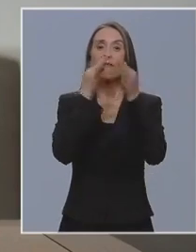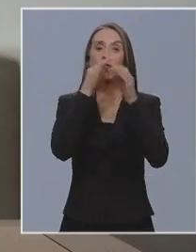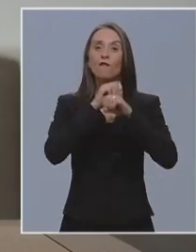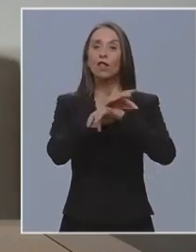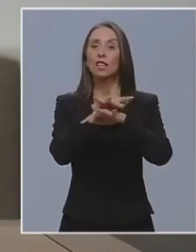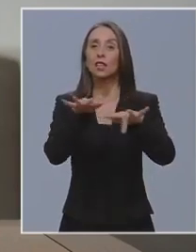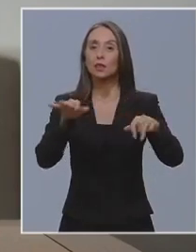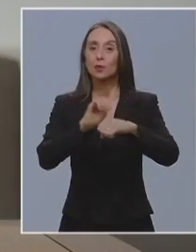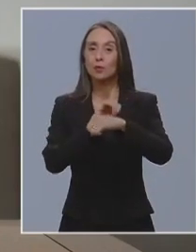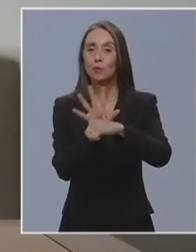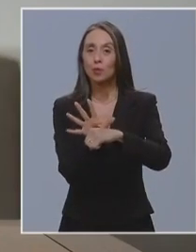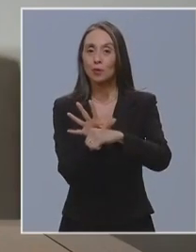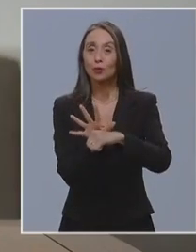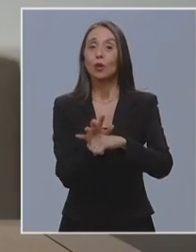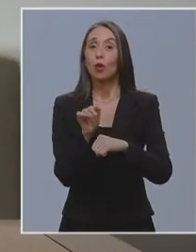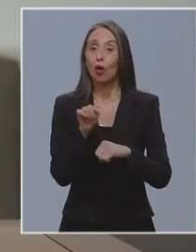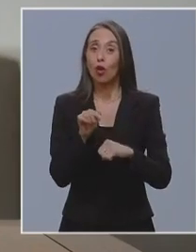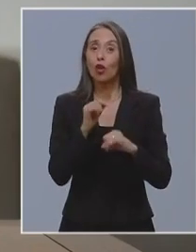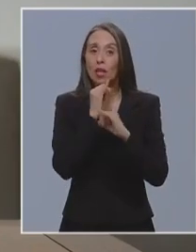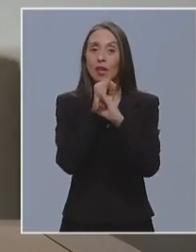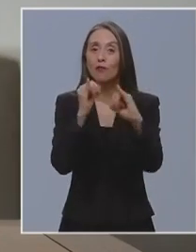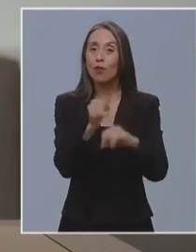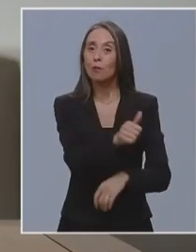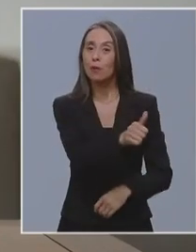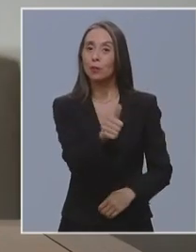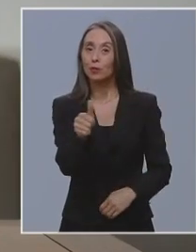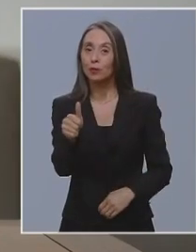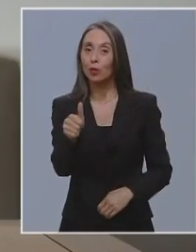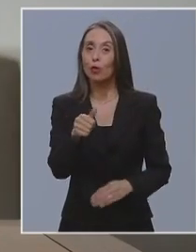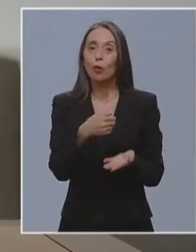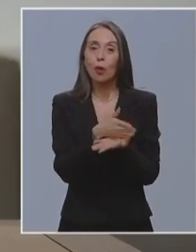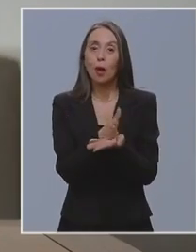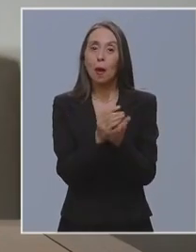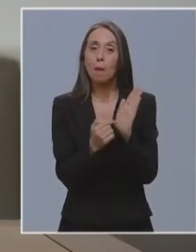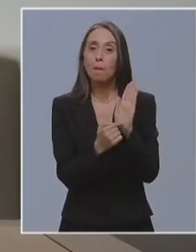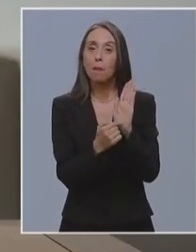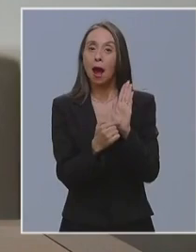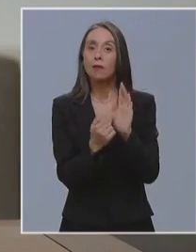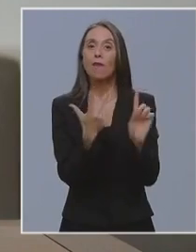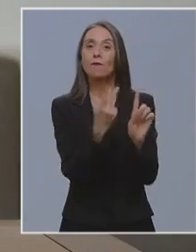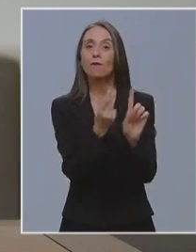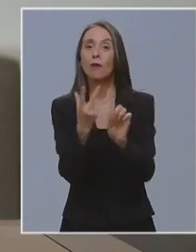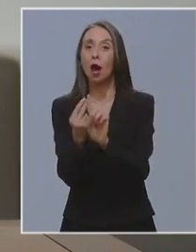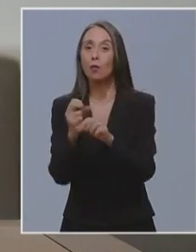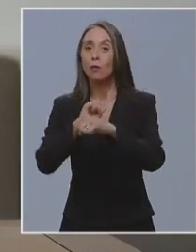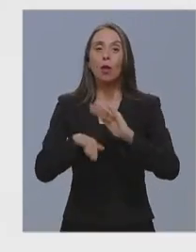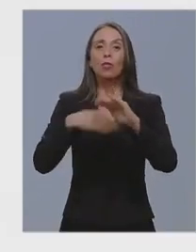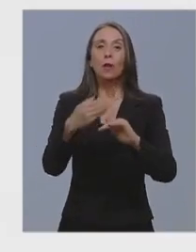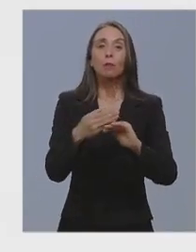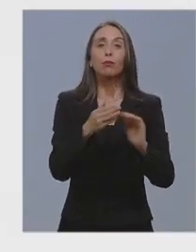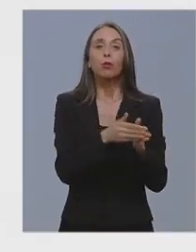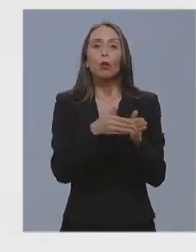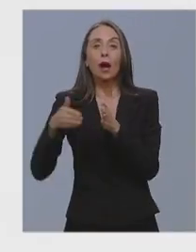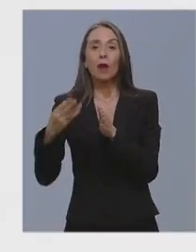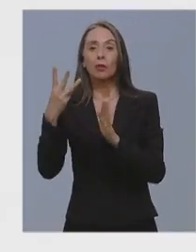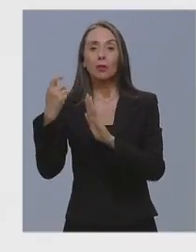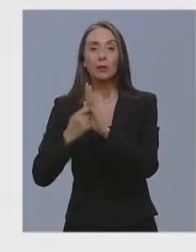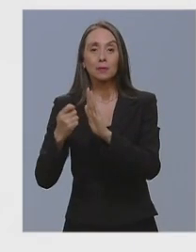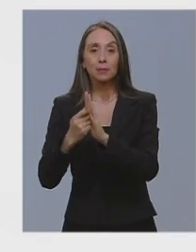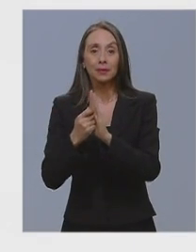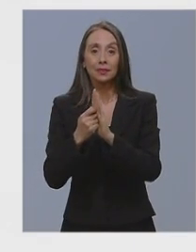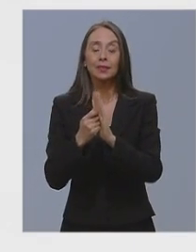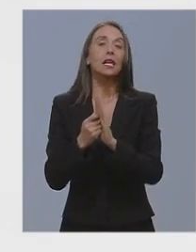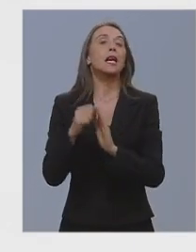Hoy queremos compartir con todos ustedes nuestro plan de vacunación COVID-2021. Con la incorporación de